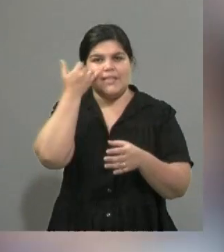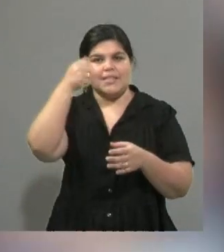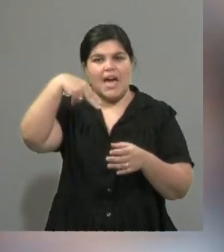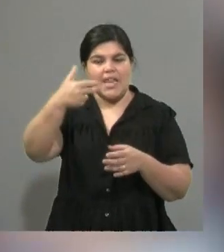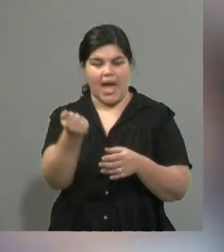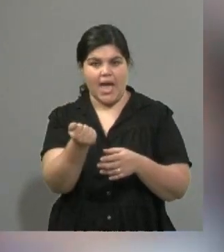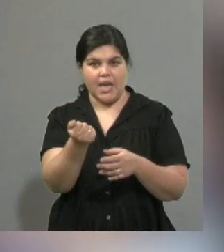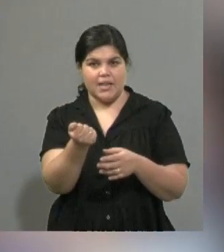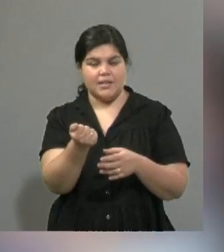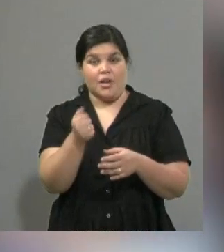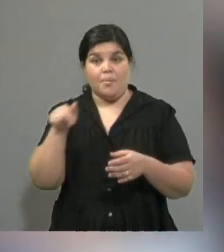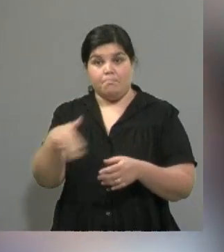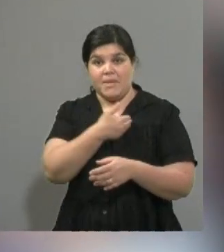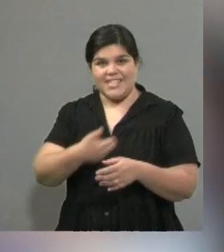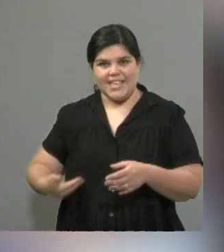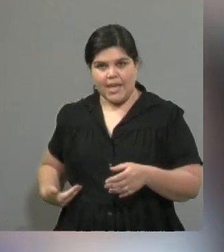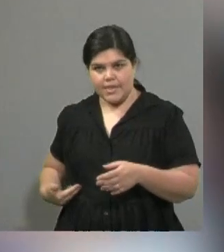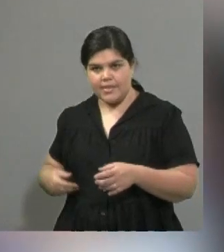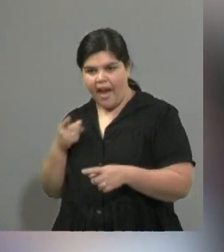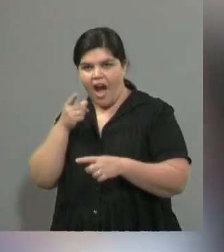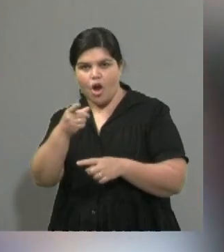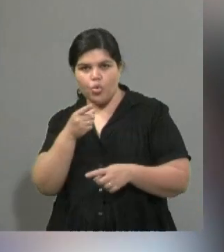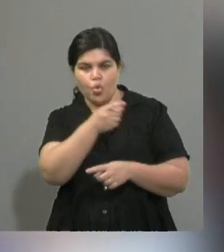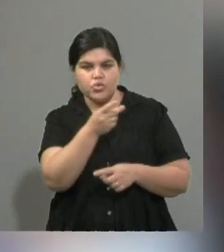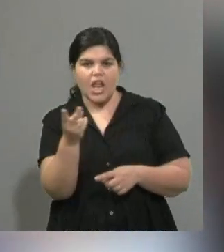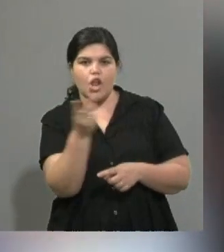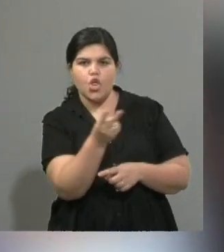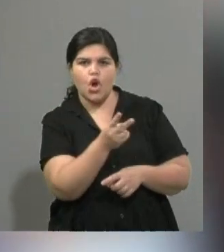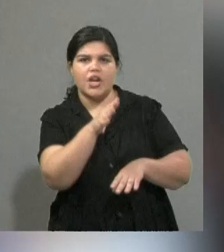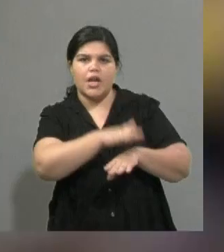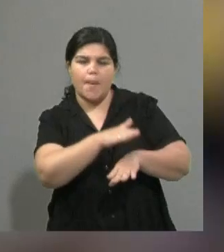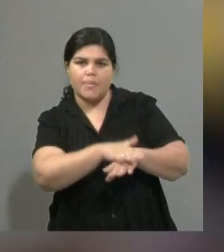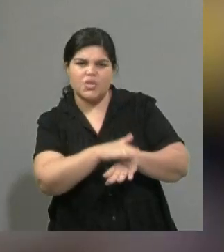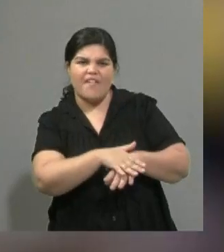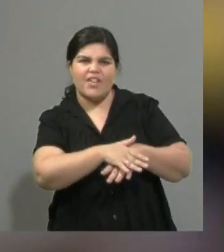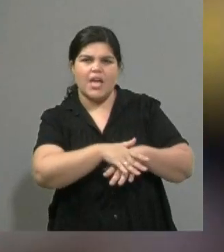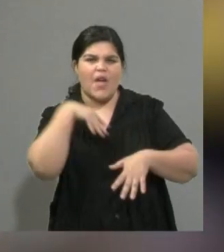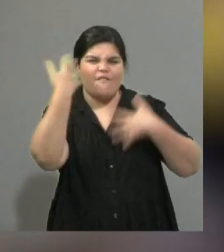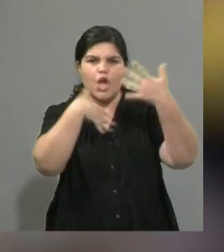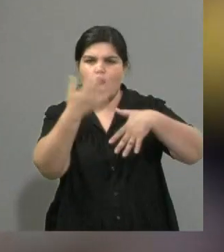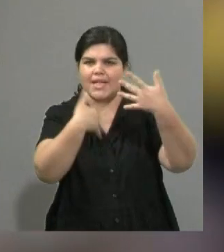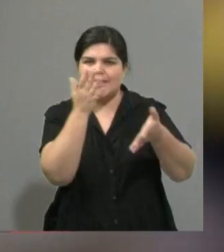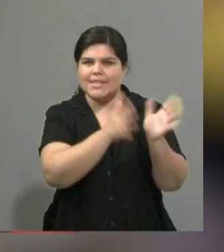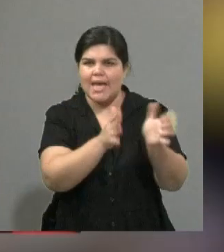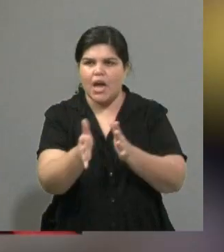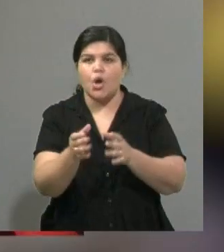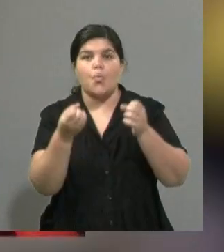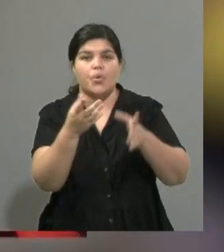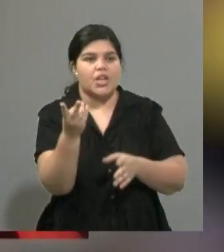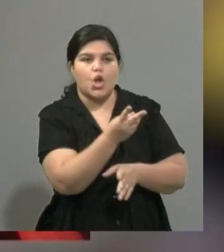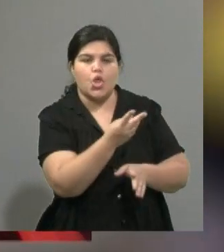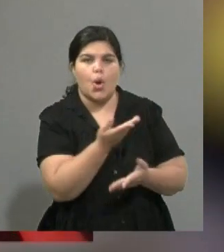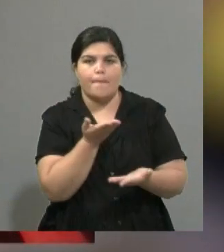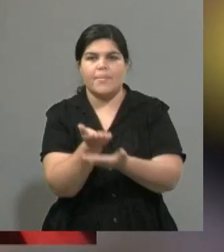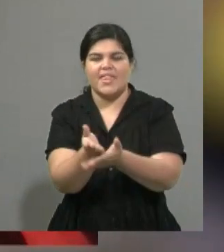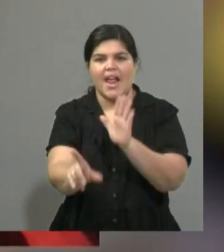acusó de ellos ser los que incentivaban a la violencia por haber pedido que haya una ley de indulto para los